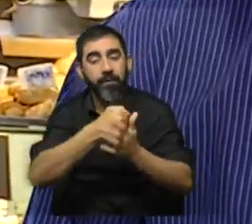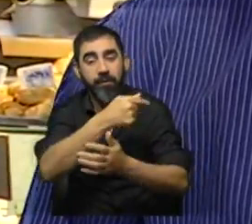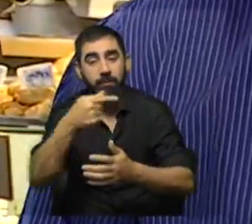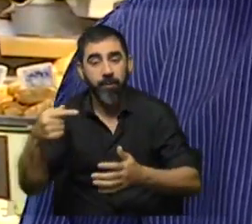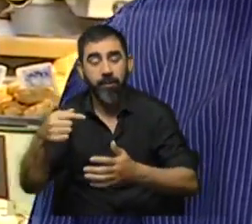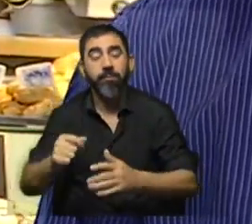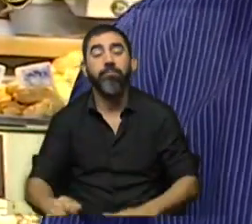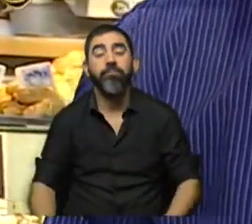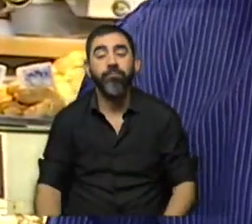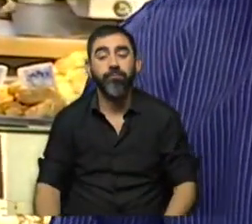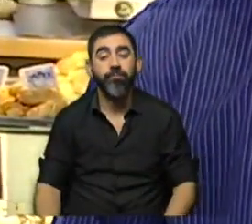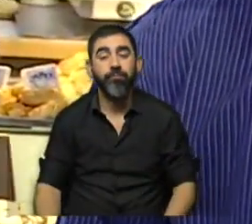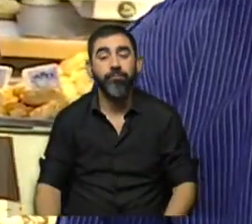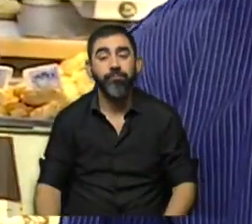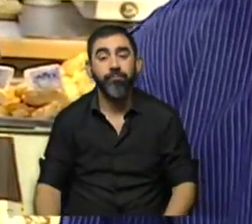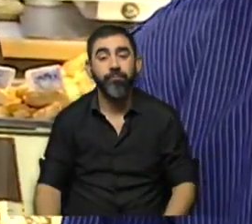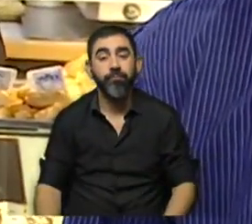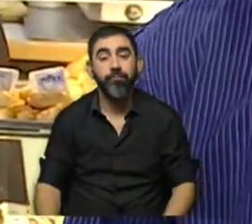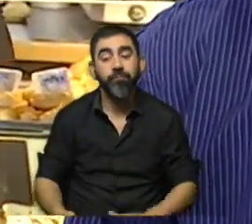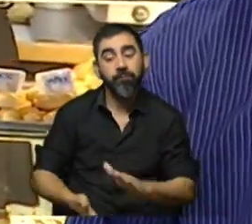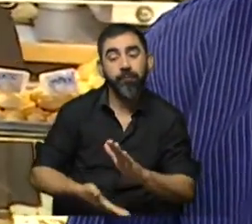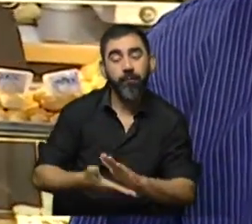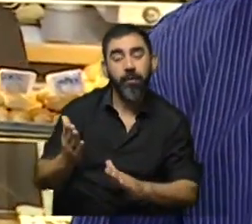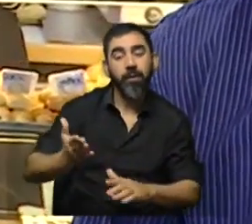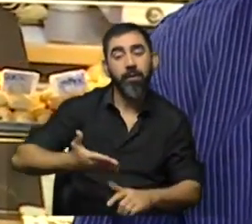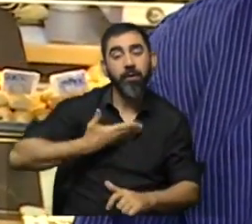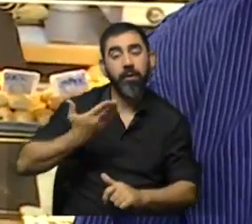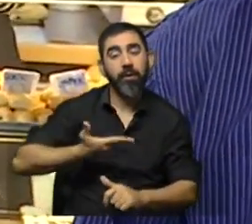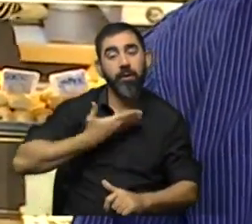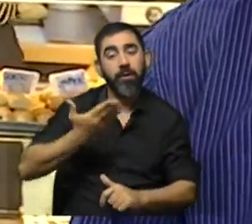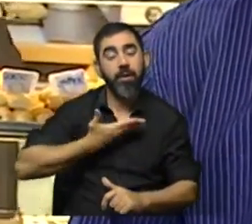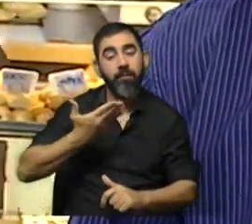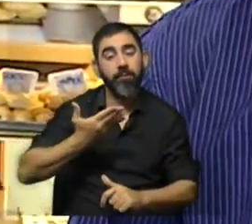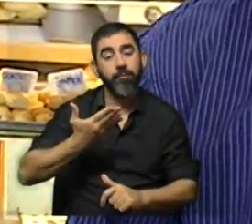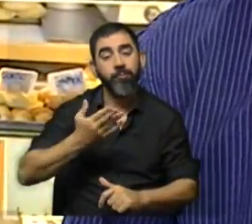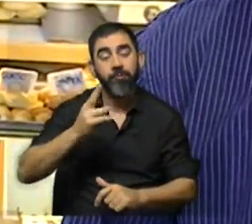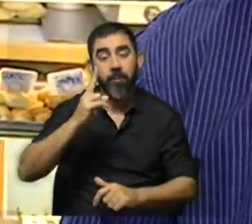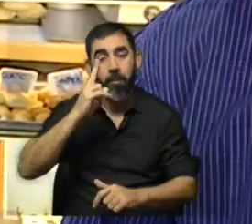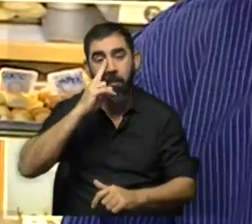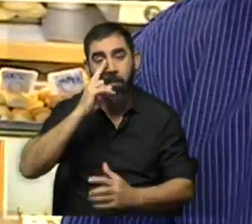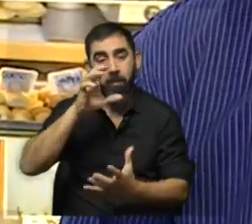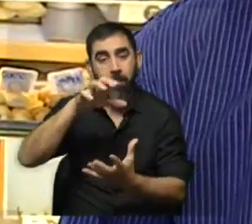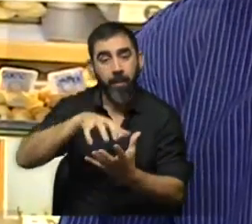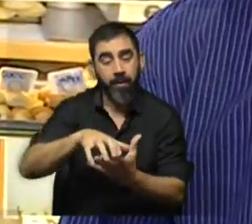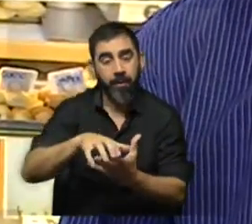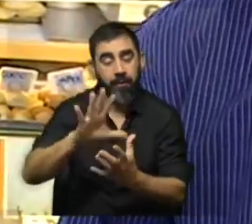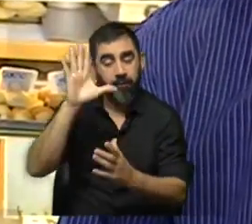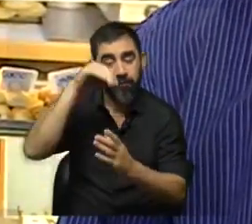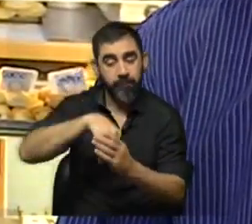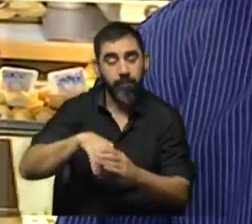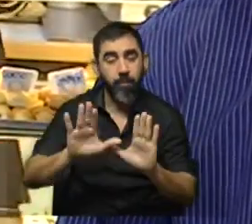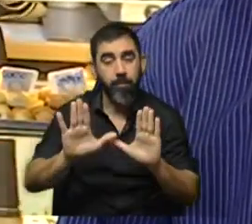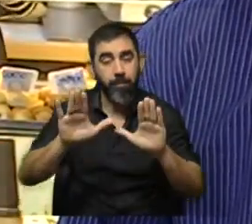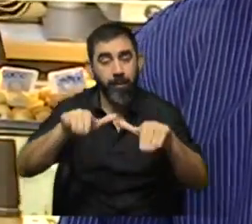patrimonio. Bueno, camino al reclamo de que la panadería sea parte del